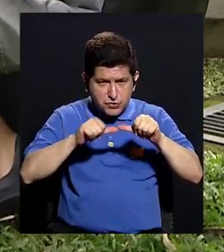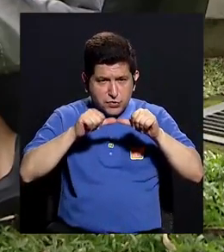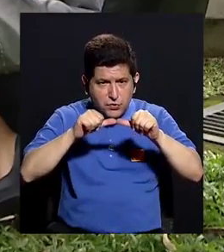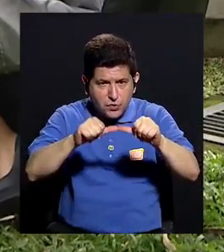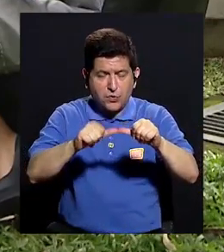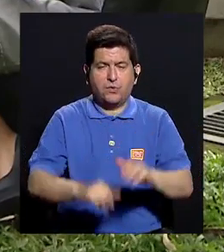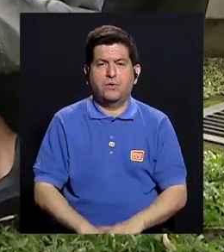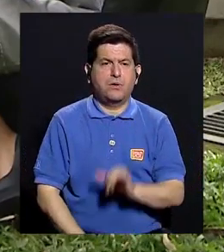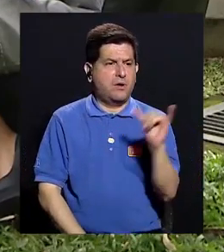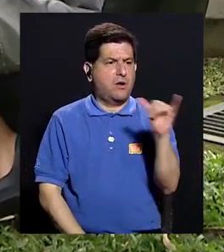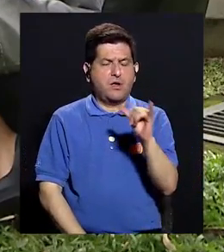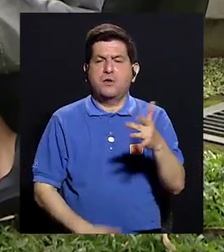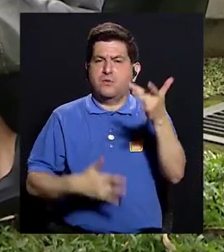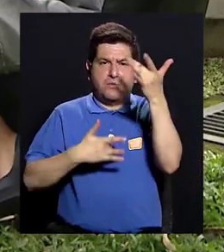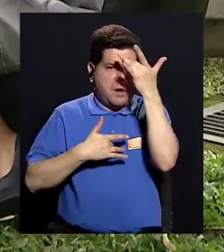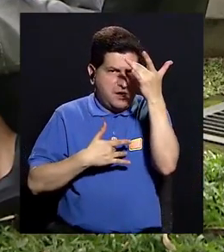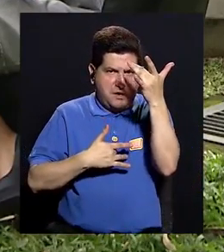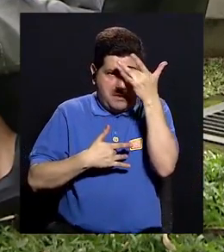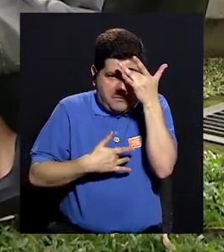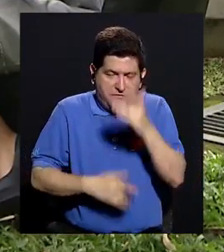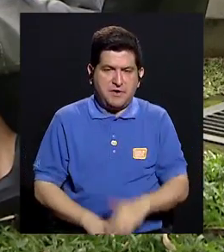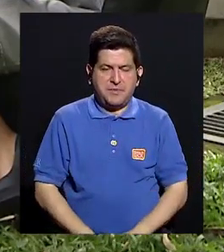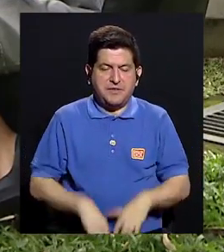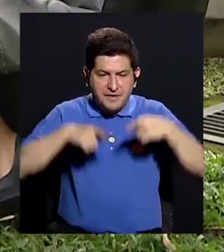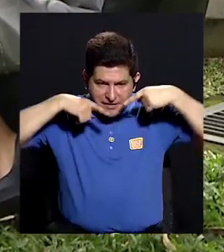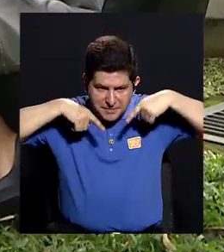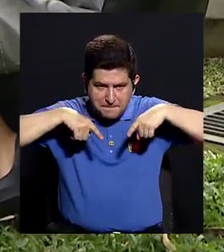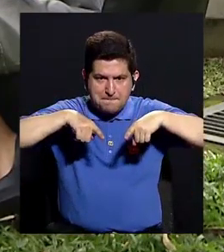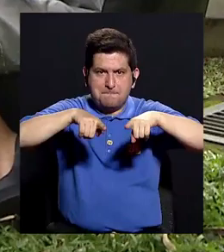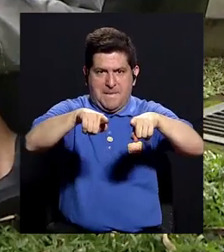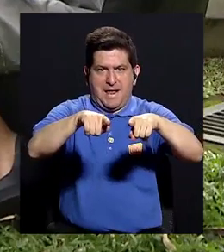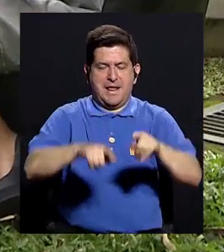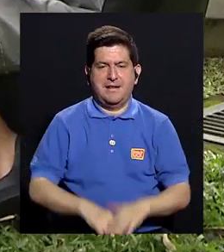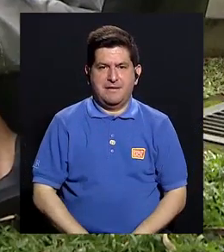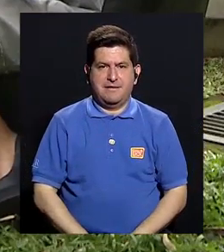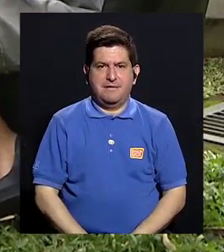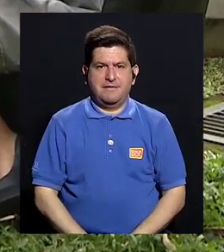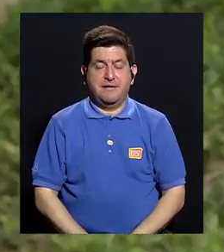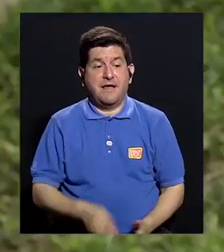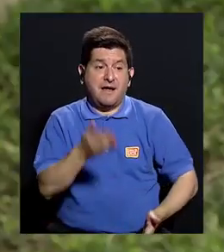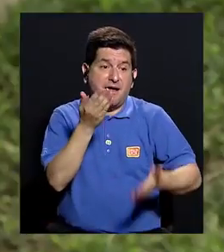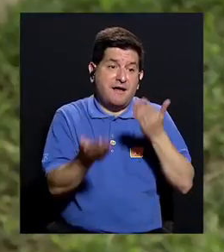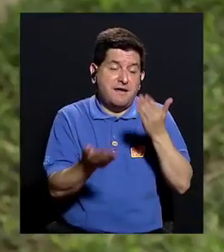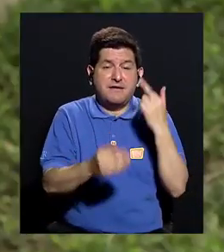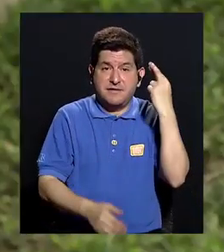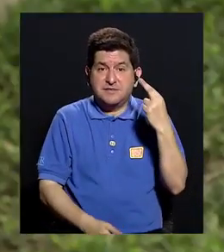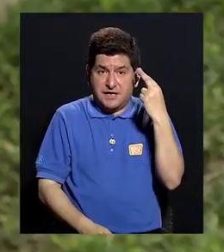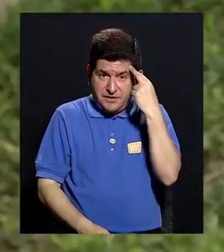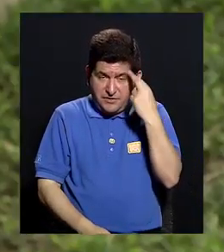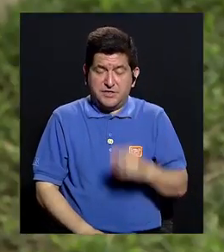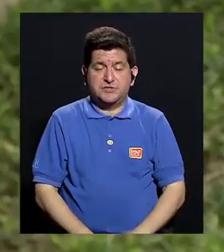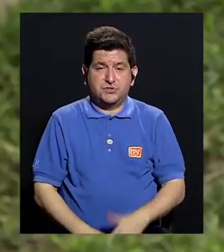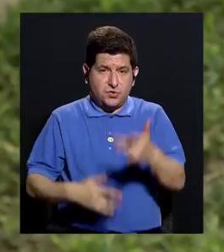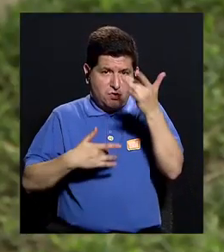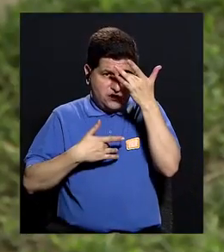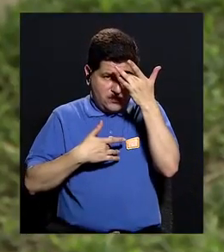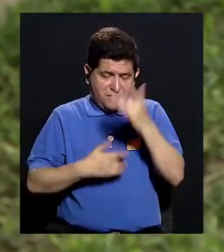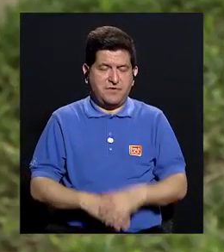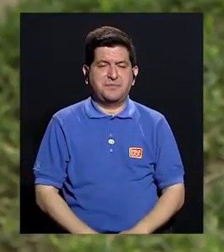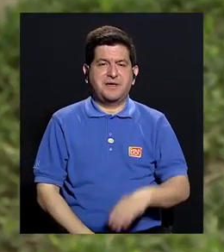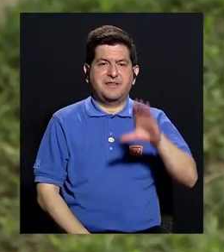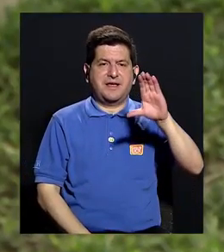así como hay enfermedades que van paralelas o que se ocasionan tal vez por una enfermedad celiaca no